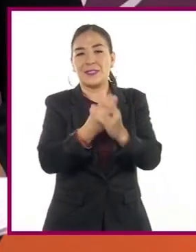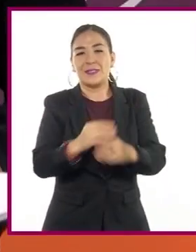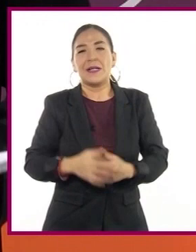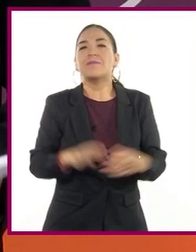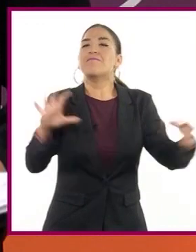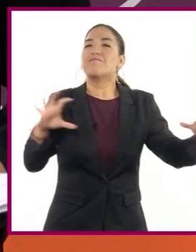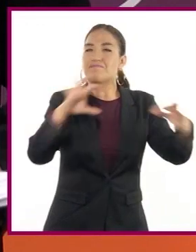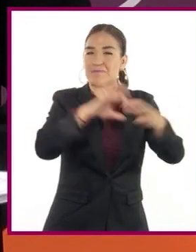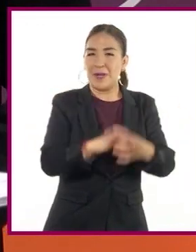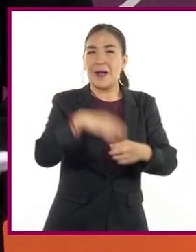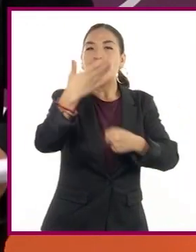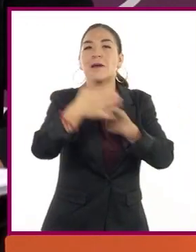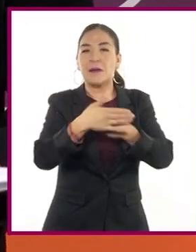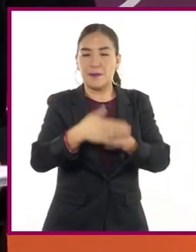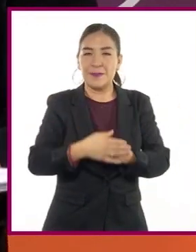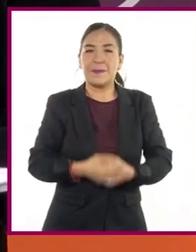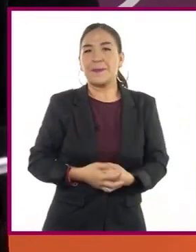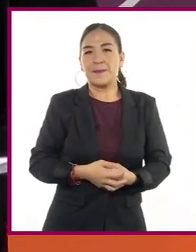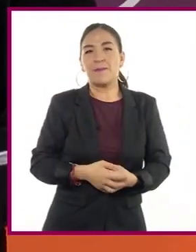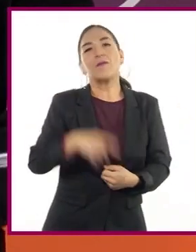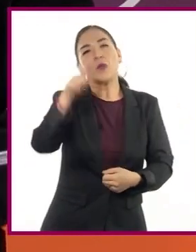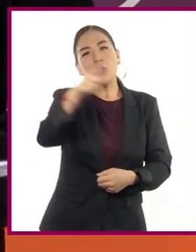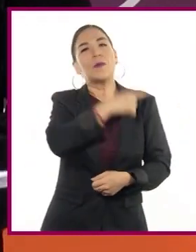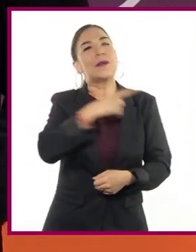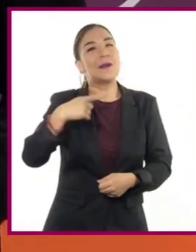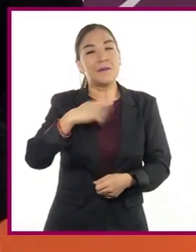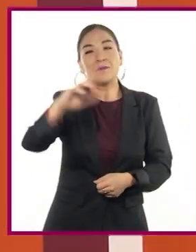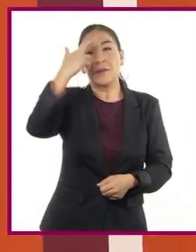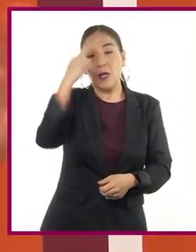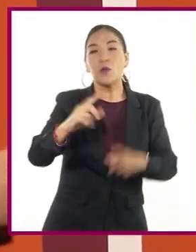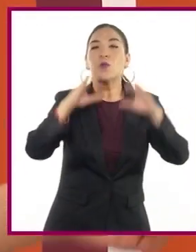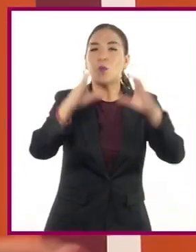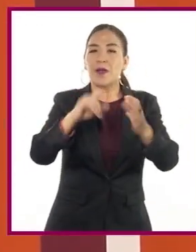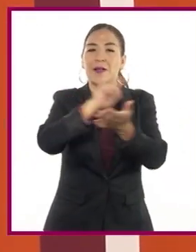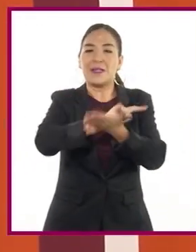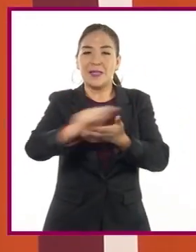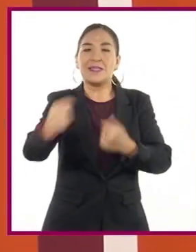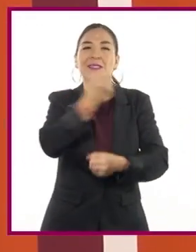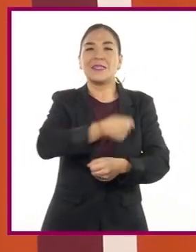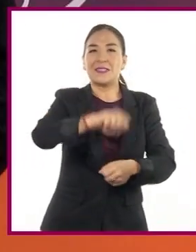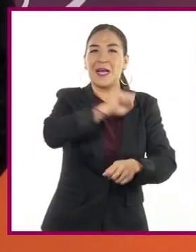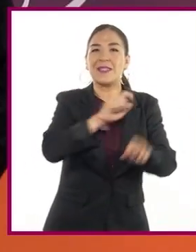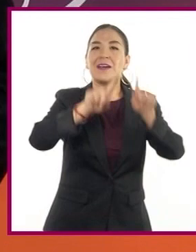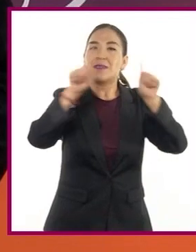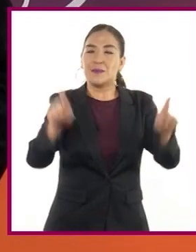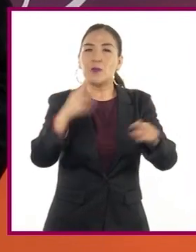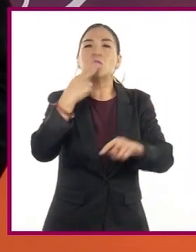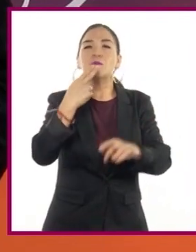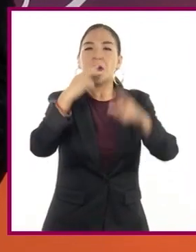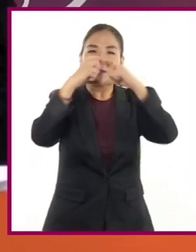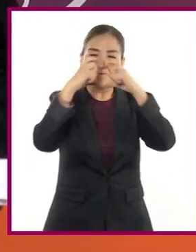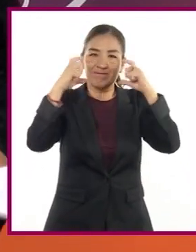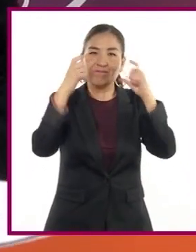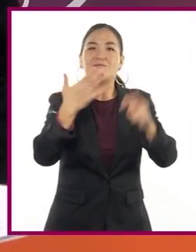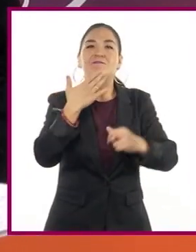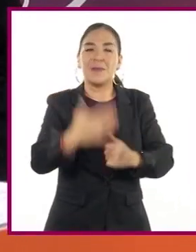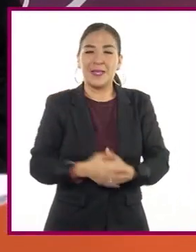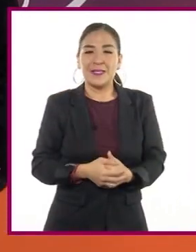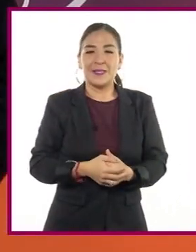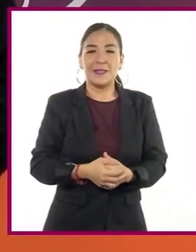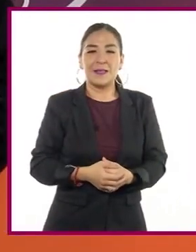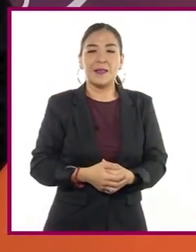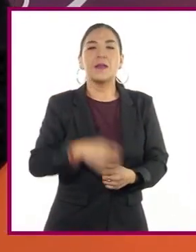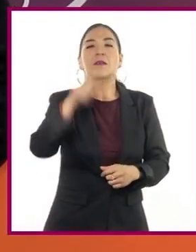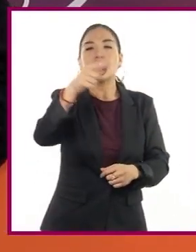Recuerden mantener sus hábitos de higiene, conservar la sana distancia y usar el cubrebocas de forma correcta. Es decir,